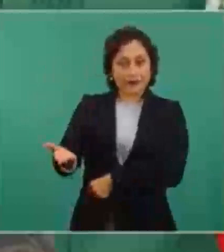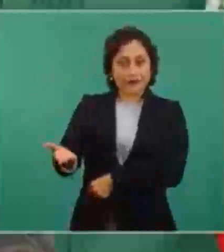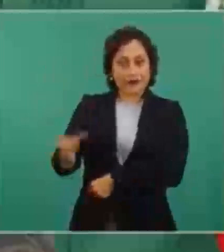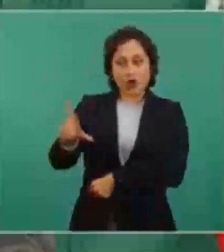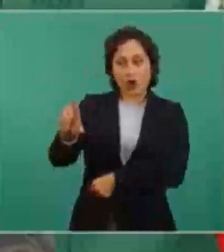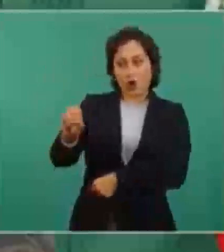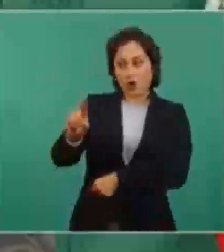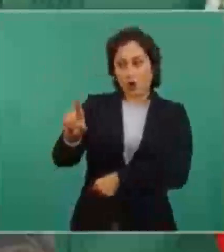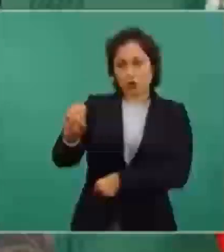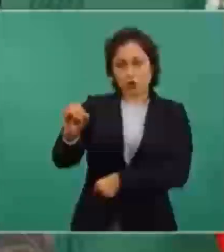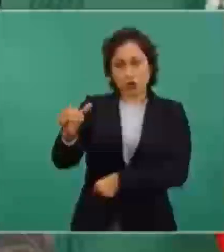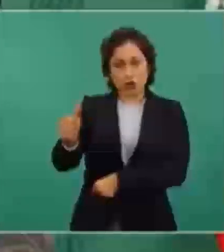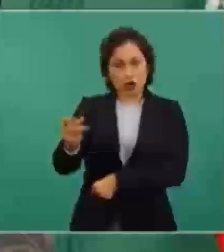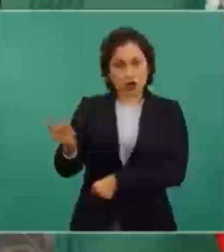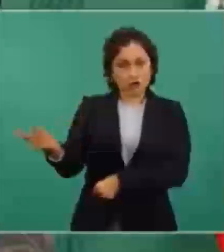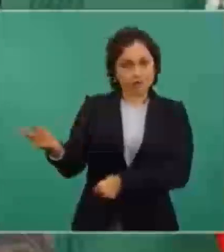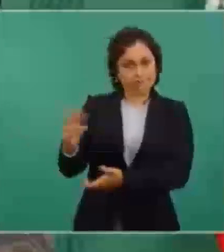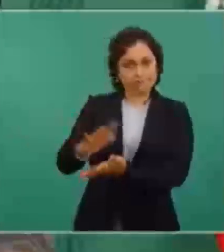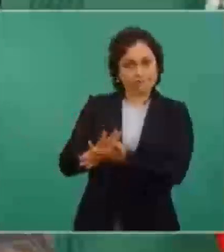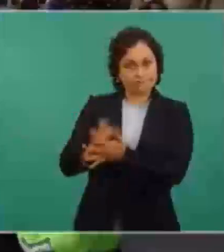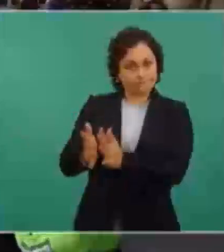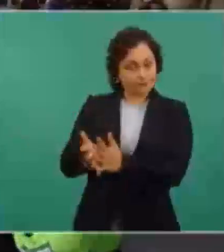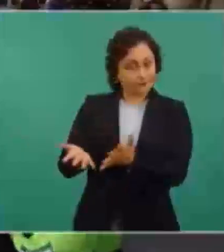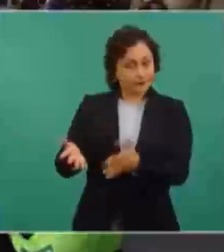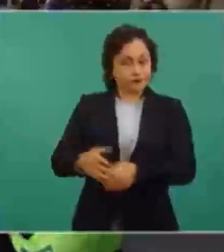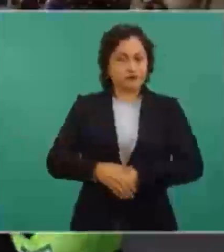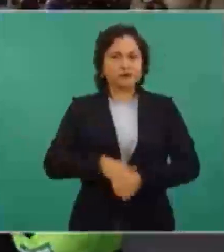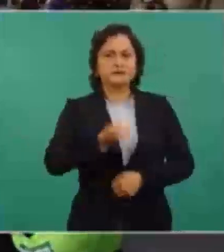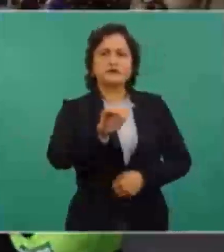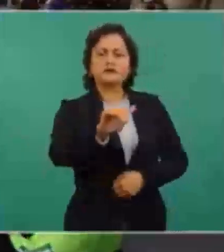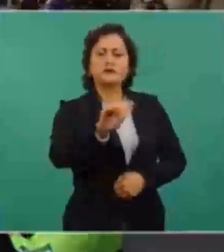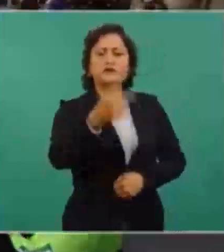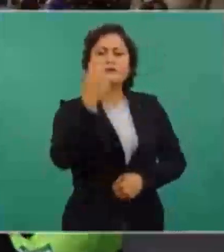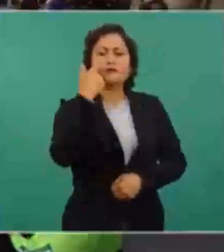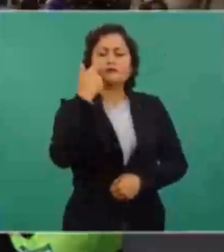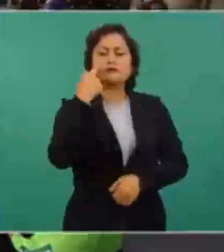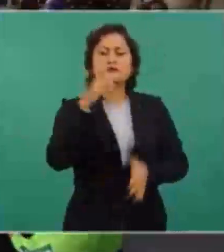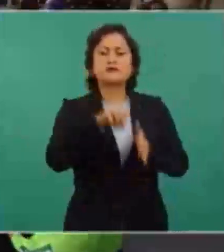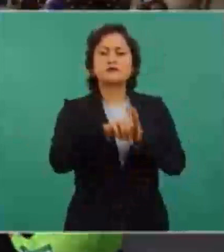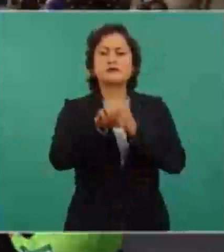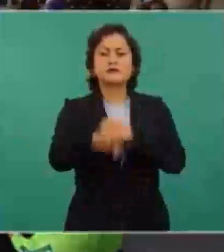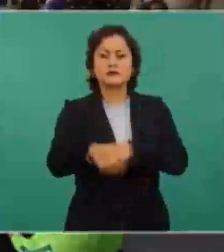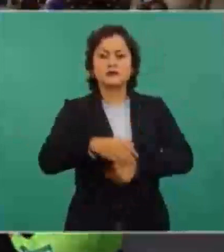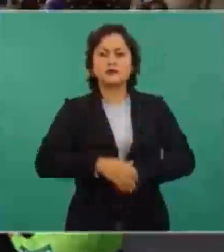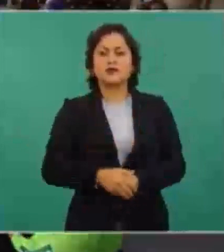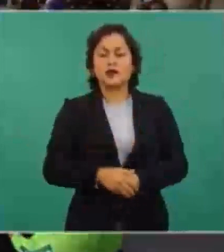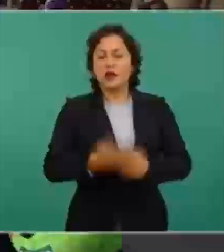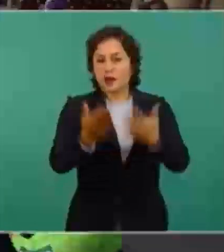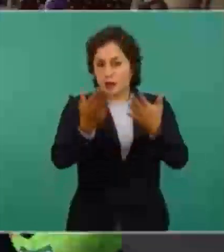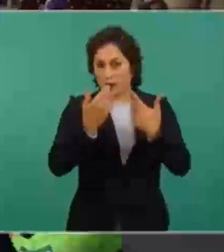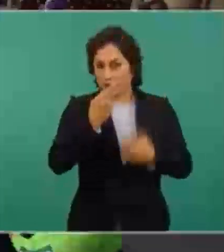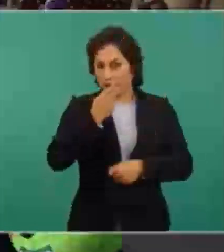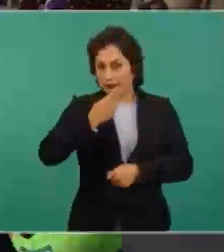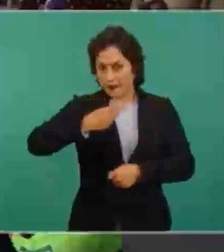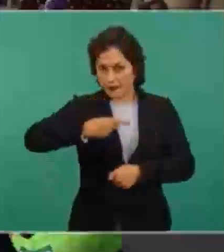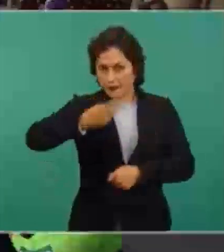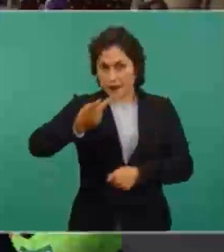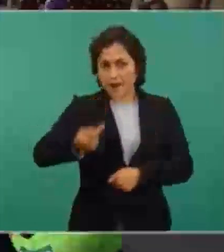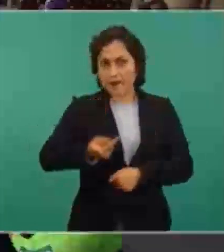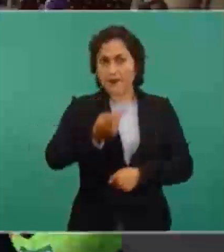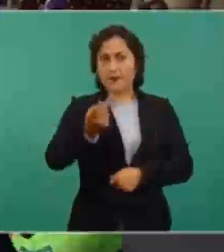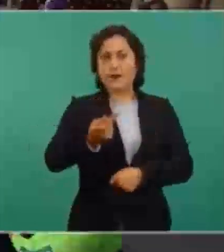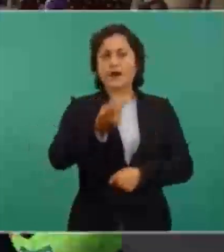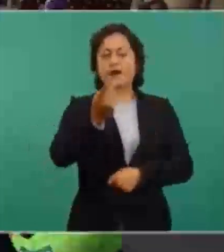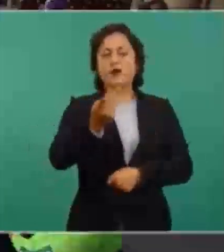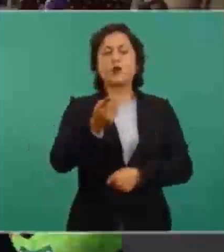Lozoya. ¿Podría usted precisar nada más sobre la pregunta original? Como cuando usted